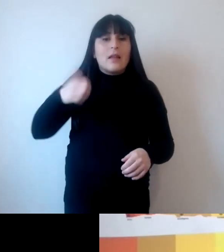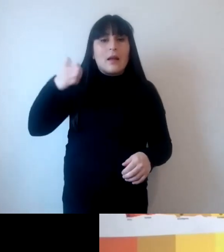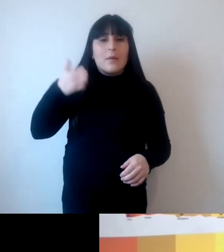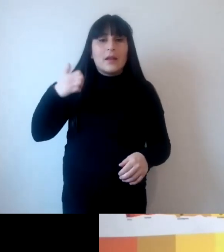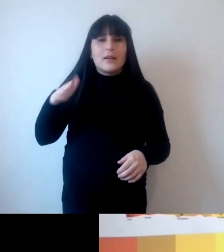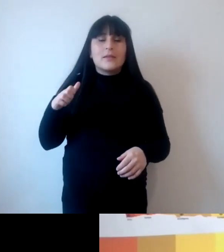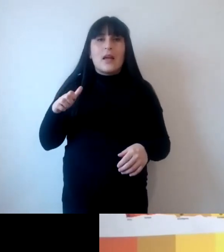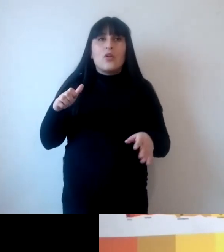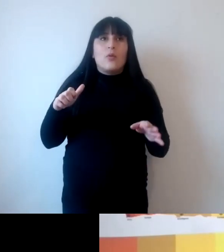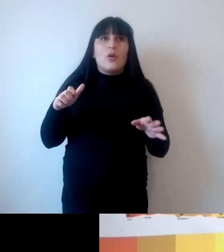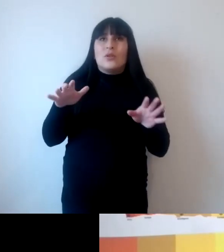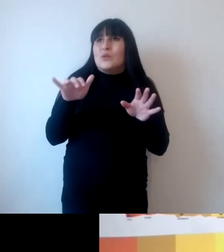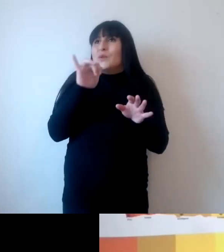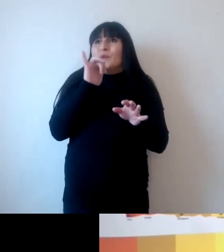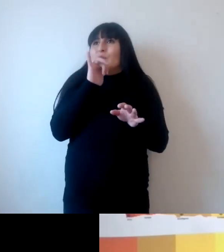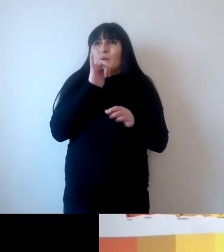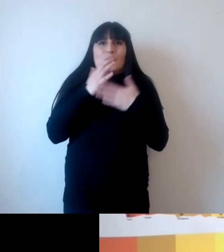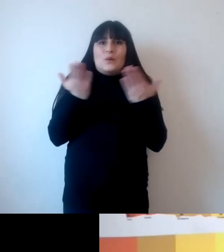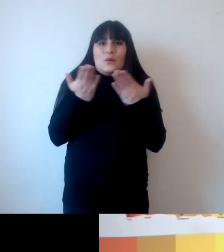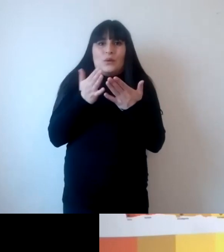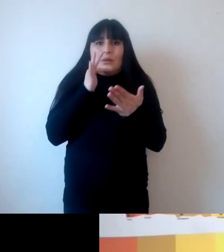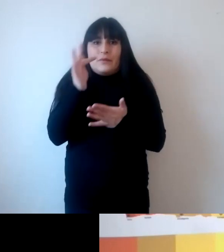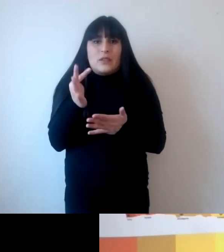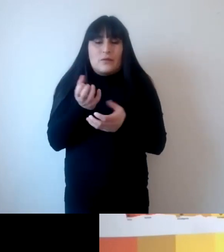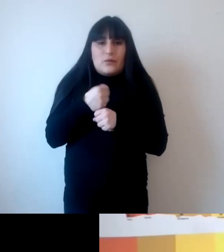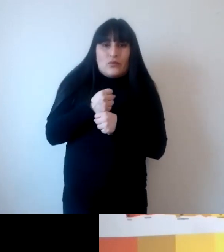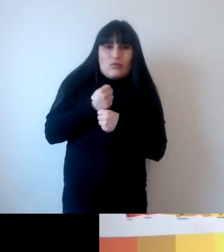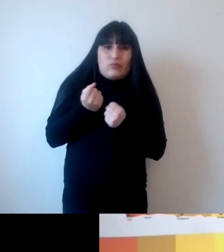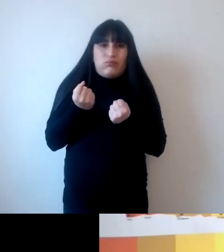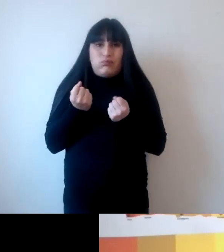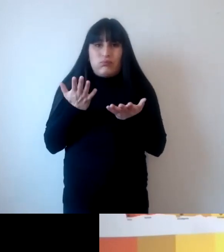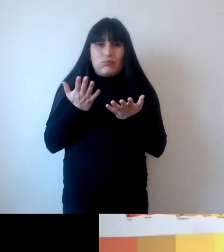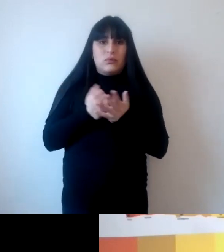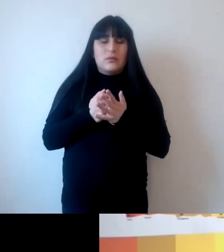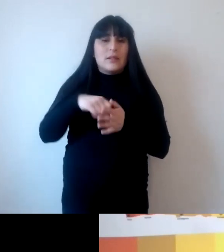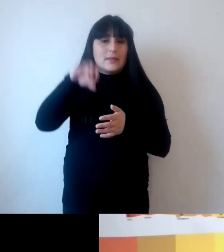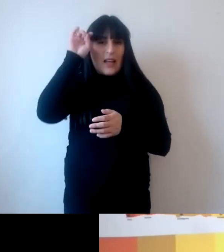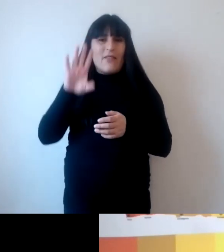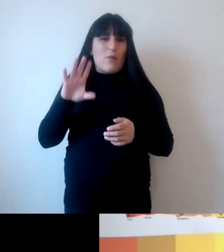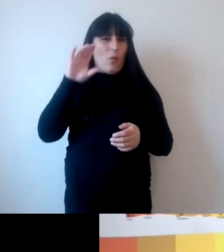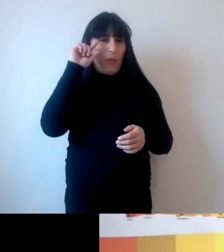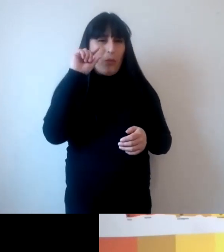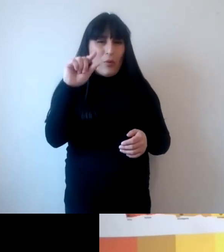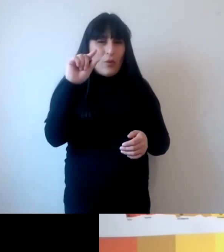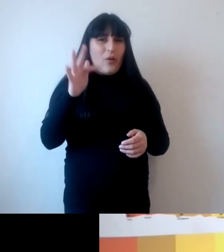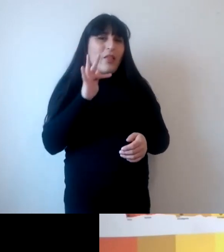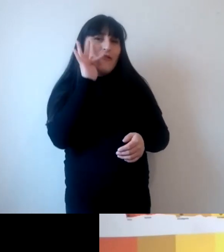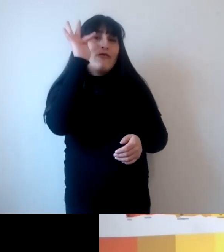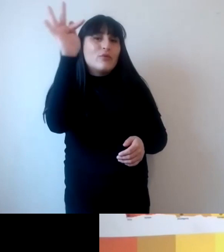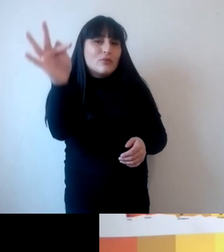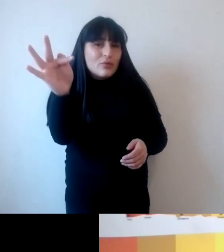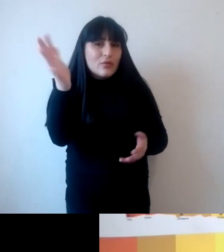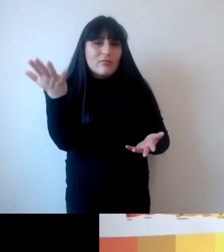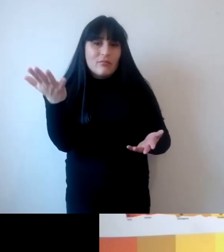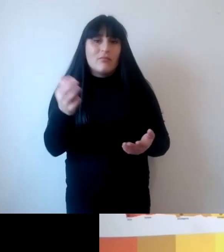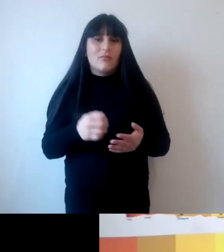es decir sabemos que sabemos muy poco sobre todo del futuro se suele